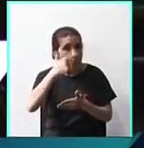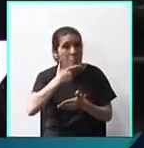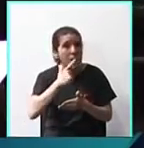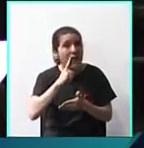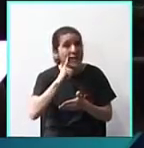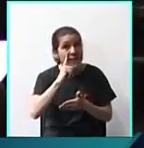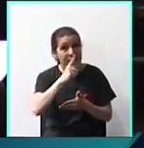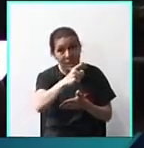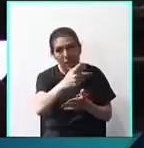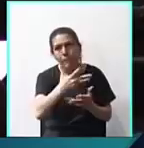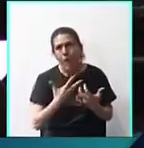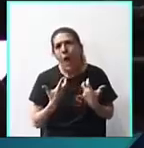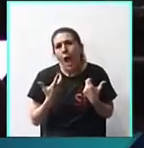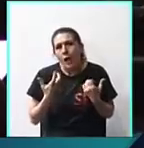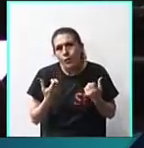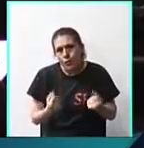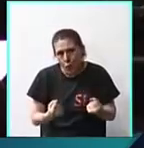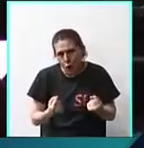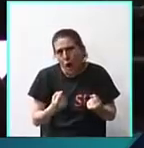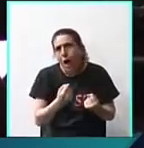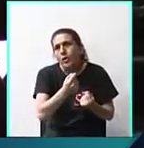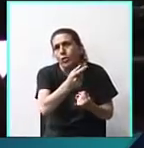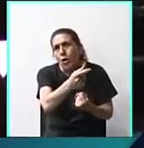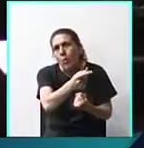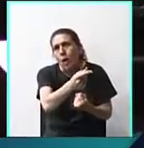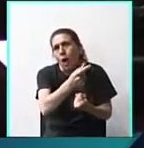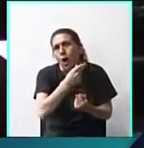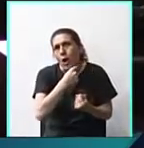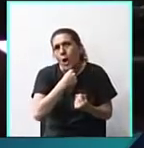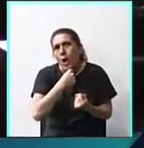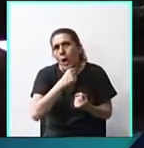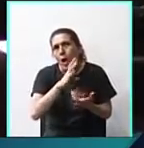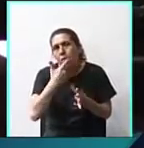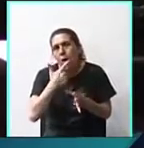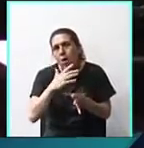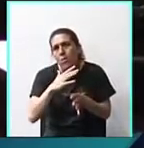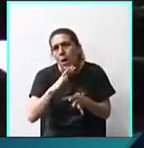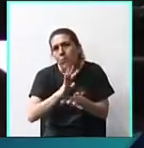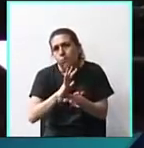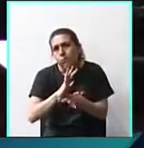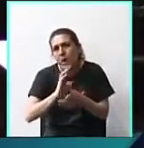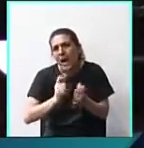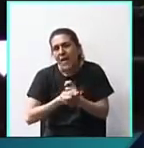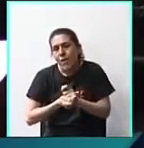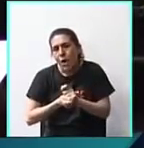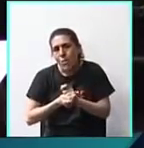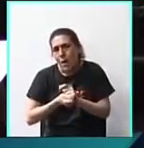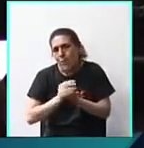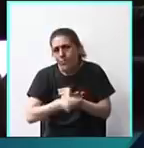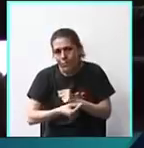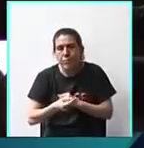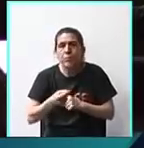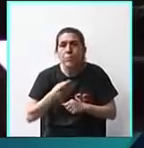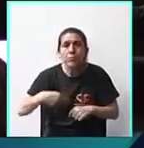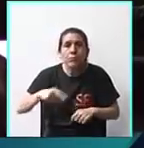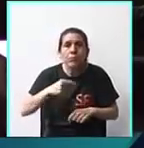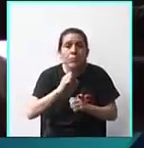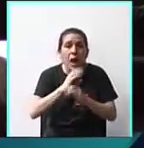esfuerzos por querer presentarnos esta reforma, quiero aclarar que